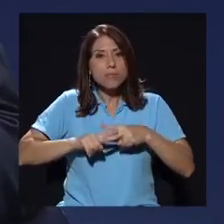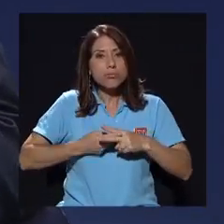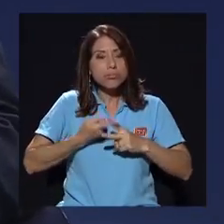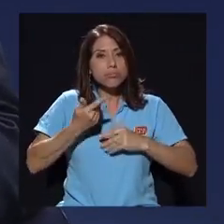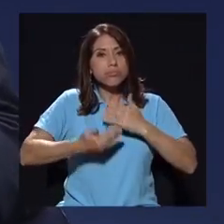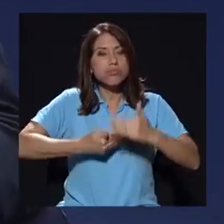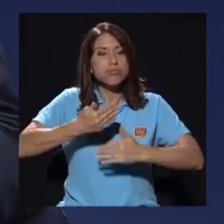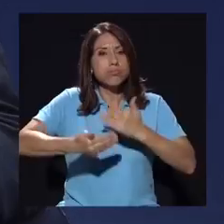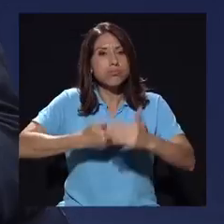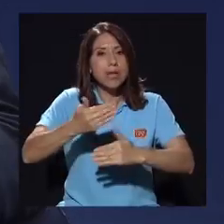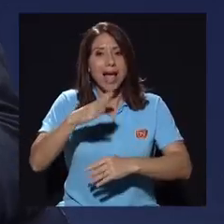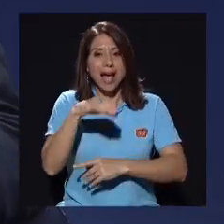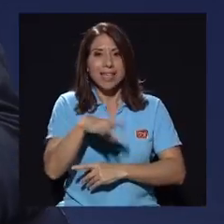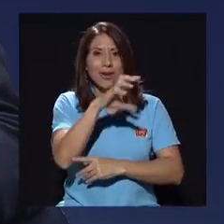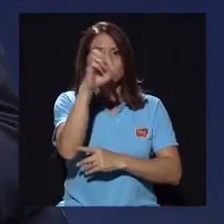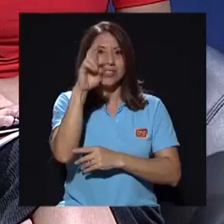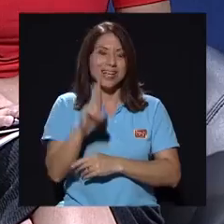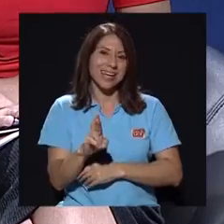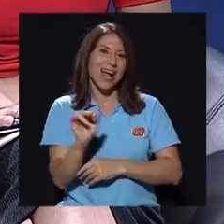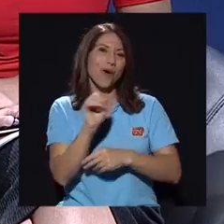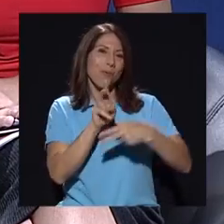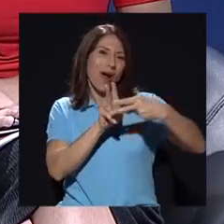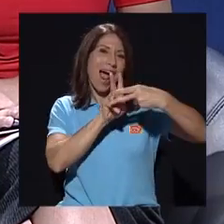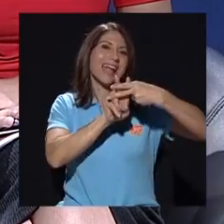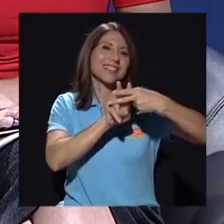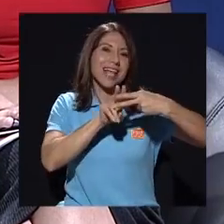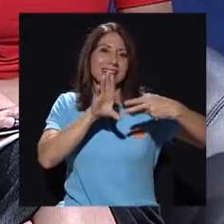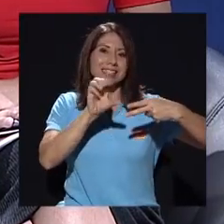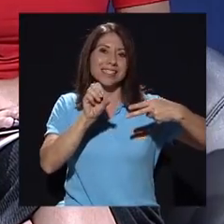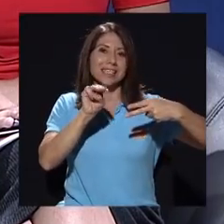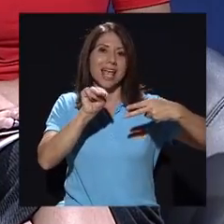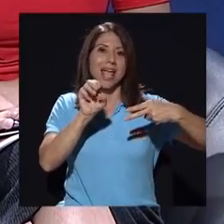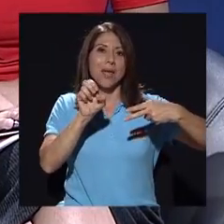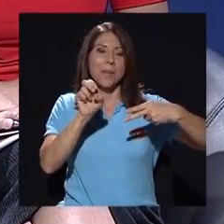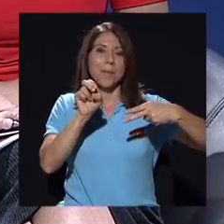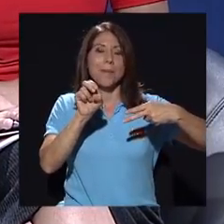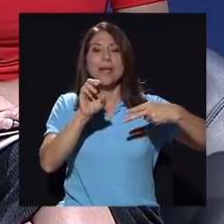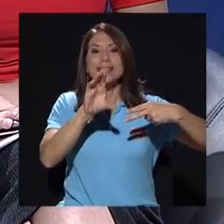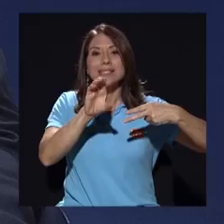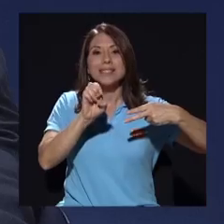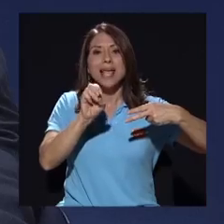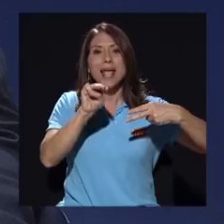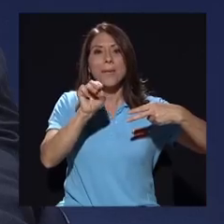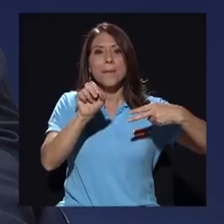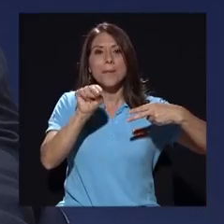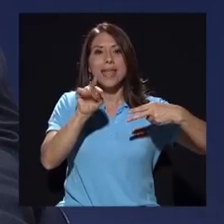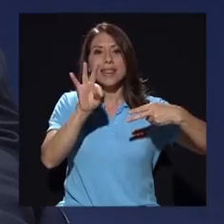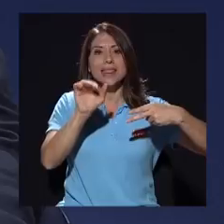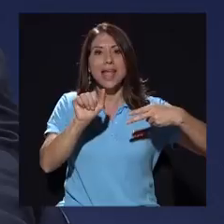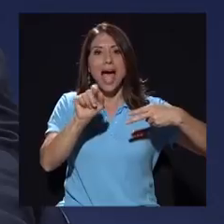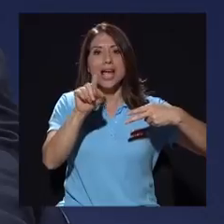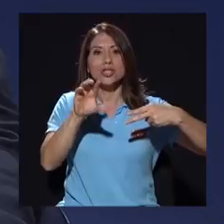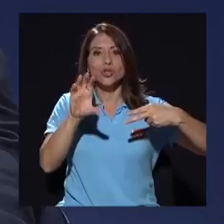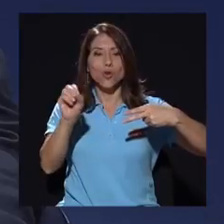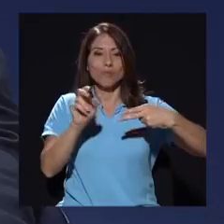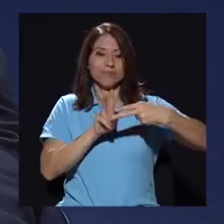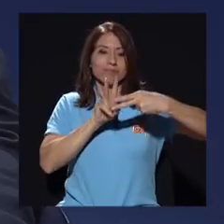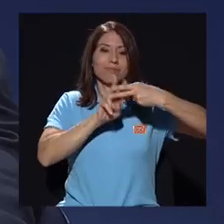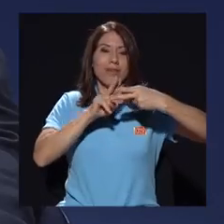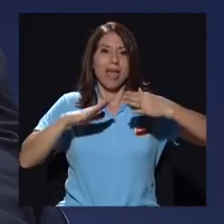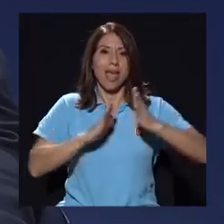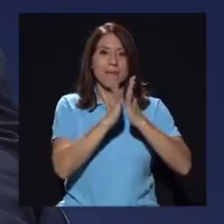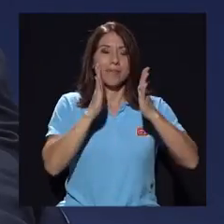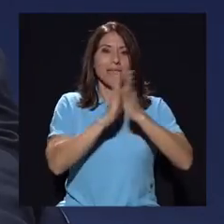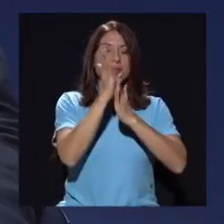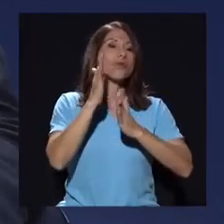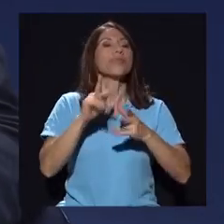gestarse lo que en Costa Rica se le ha llamado a manera de hashtag cementazo. ¿Verdad? En el caso del